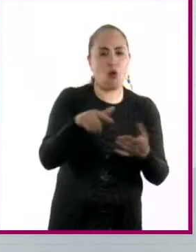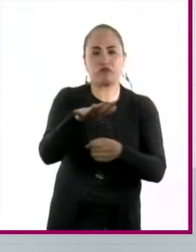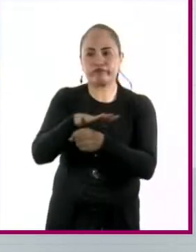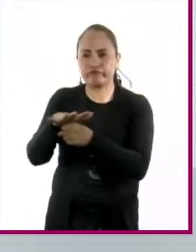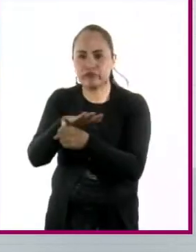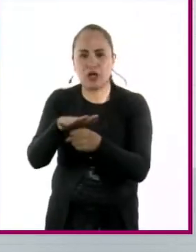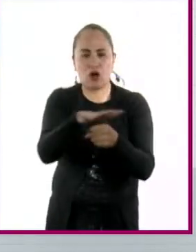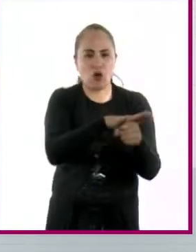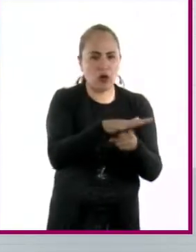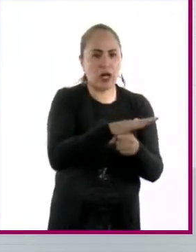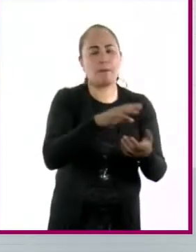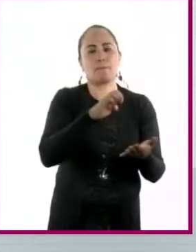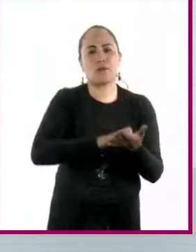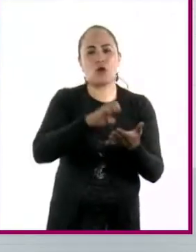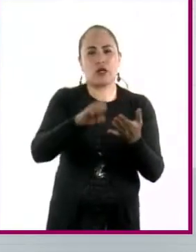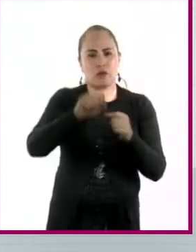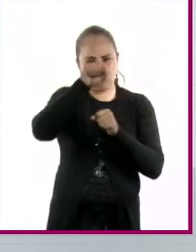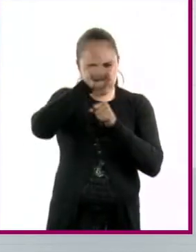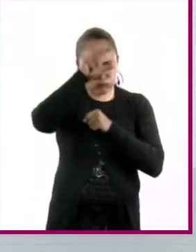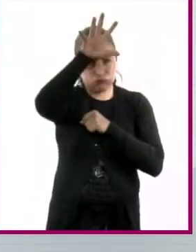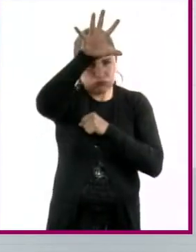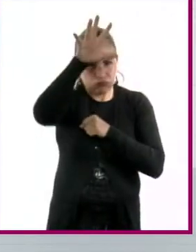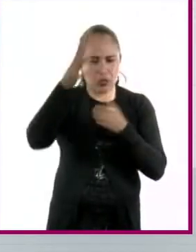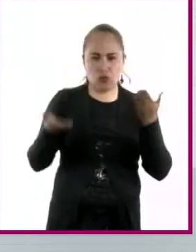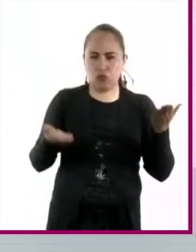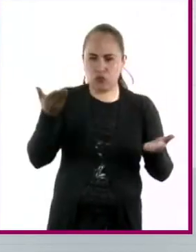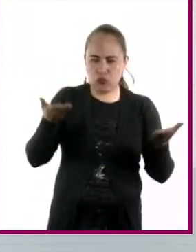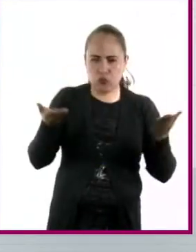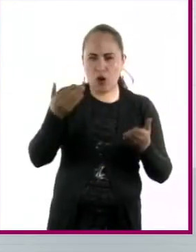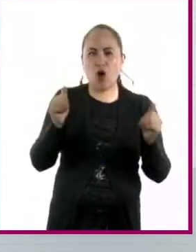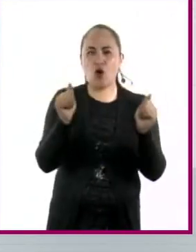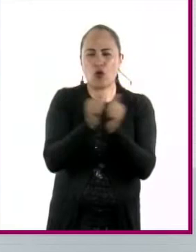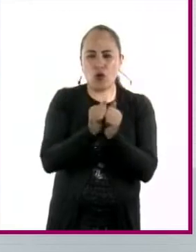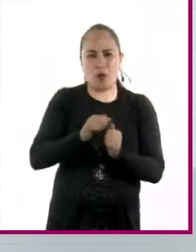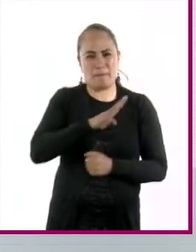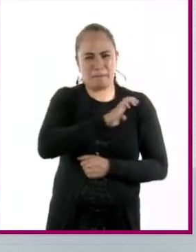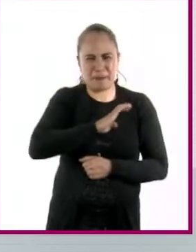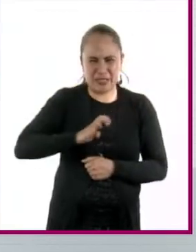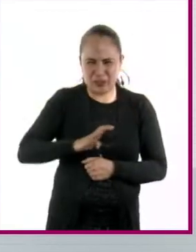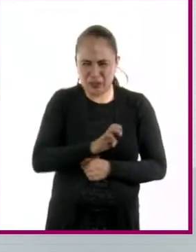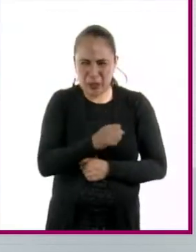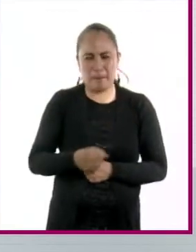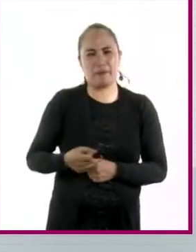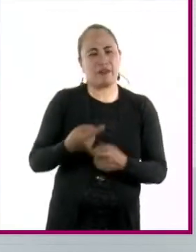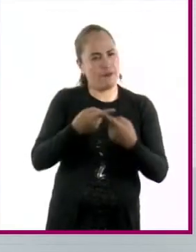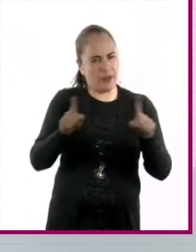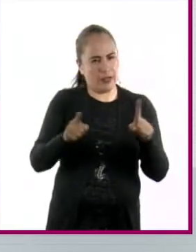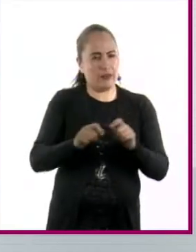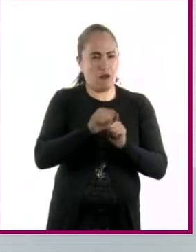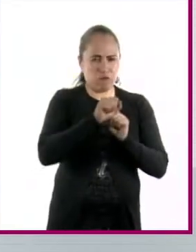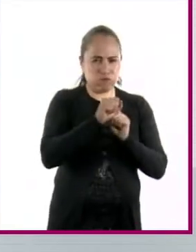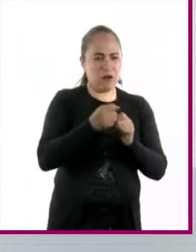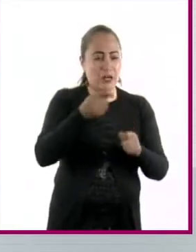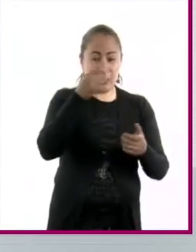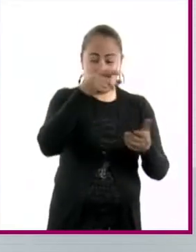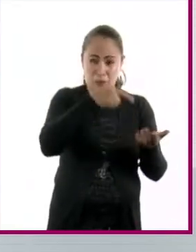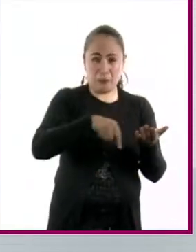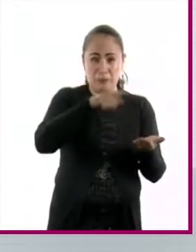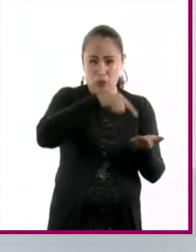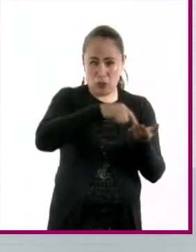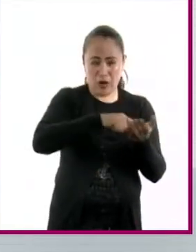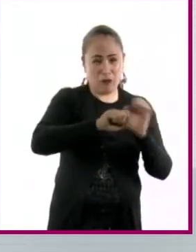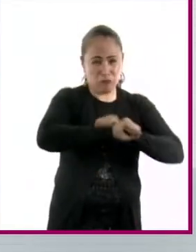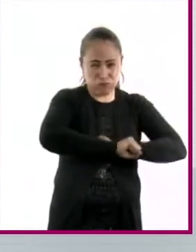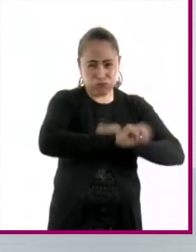si hacemos minería sustentable utilizando microorganismos en lugar de dinamitar y usar sustancias